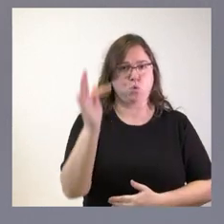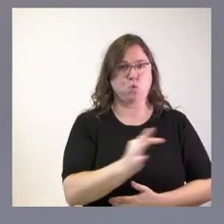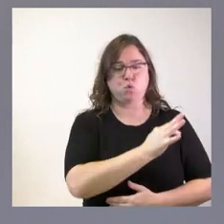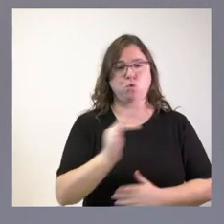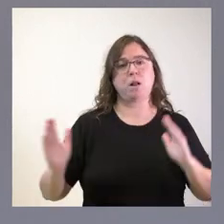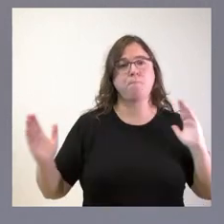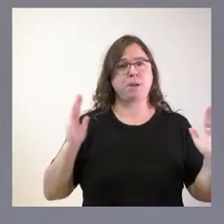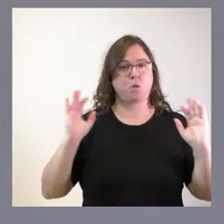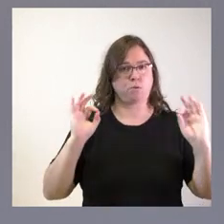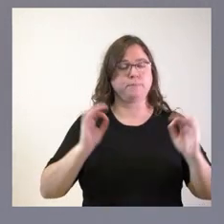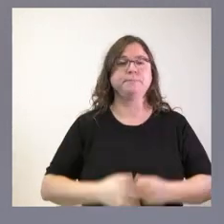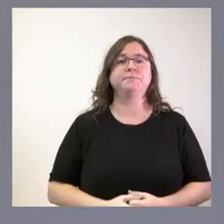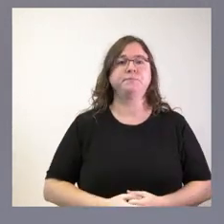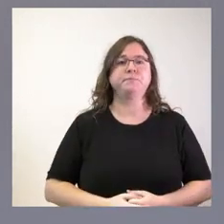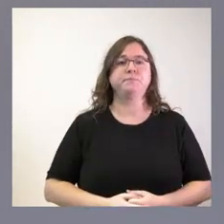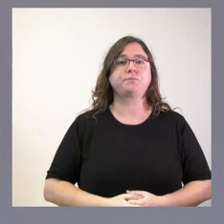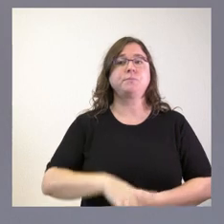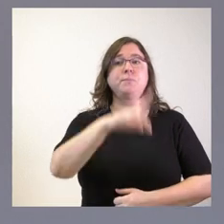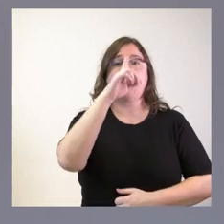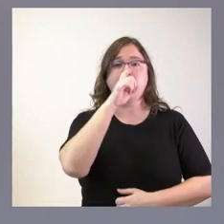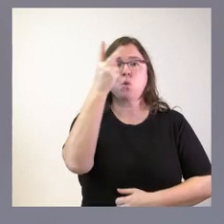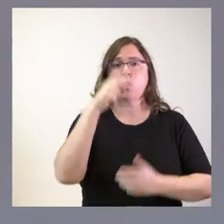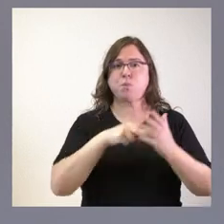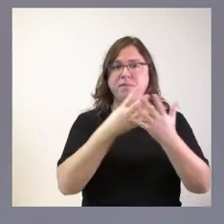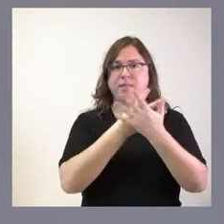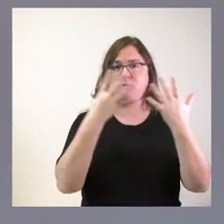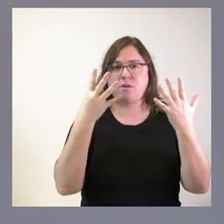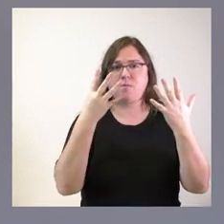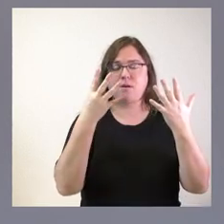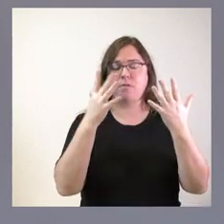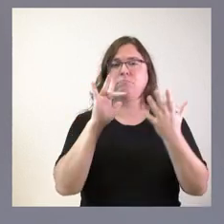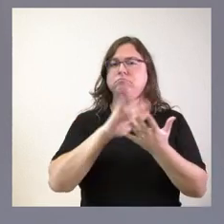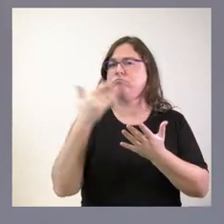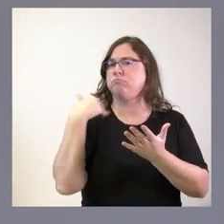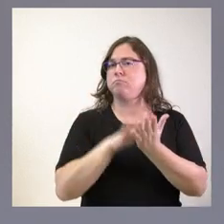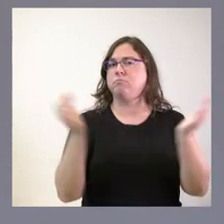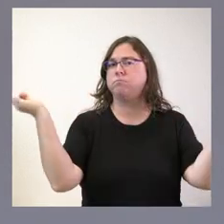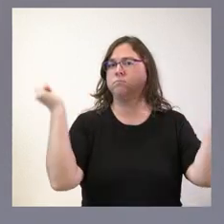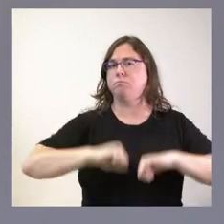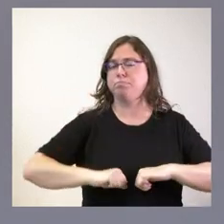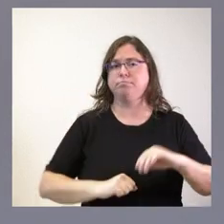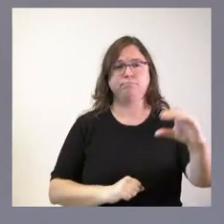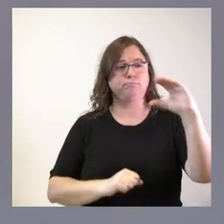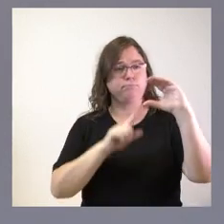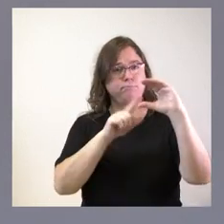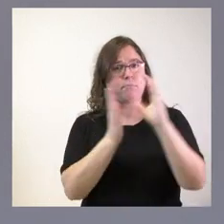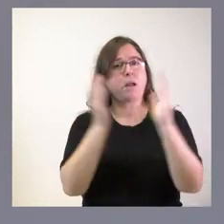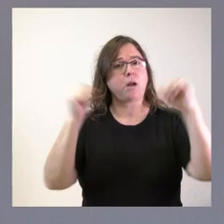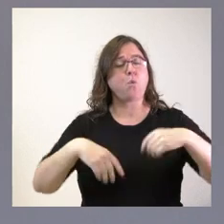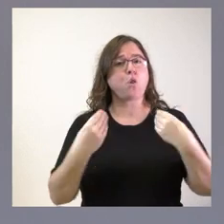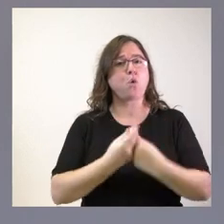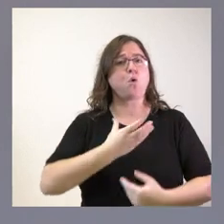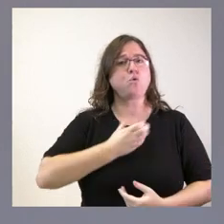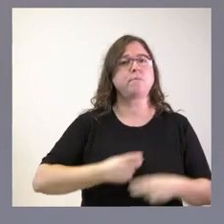periodo. En el año 2019 se aprobó una cuantía inicial que se acordó con las corporaciones locales de